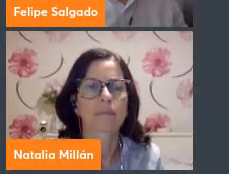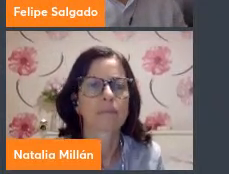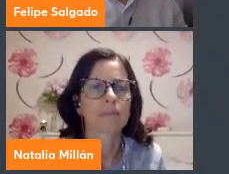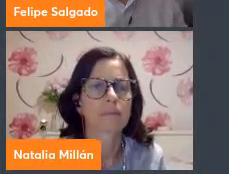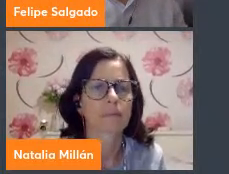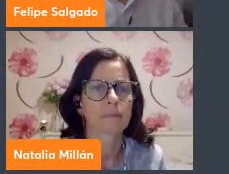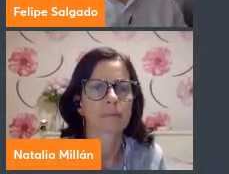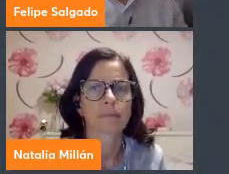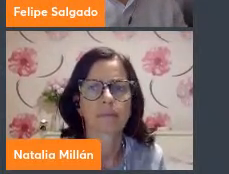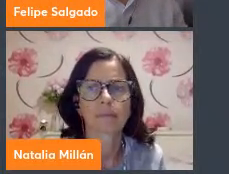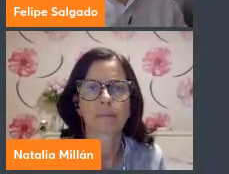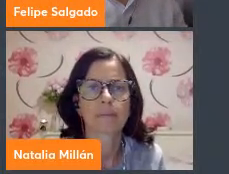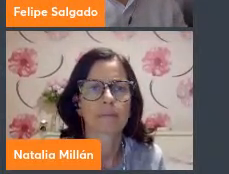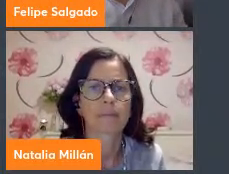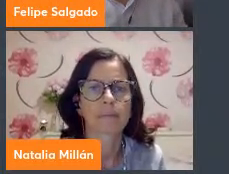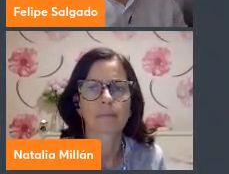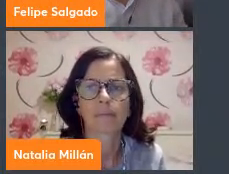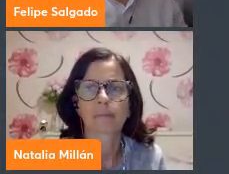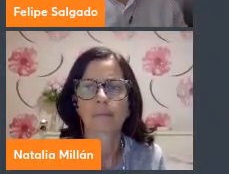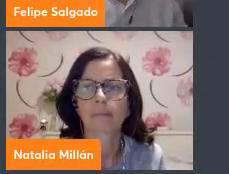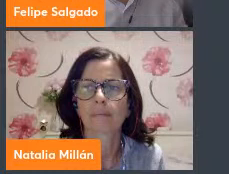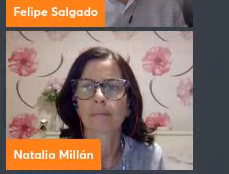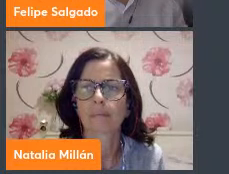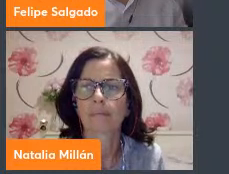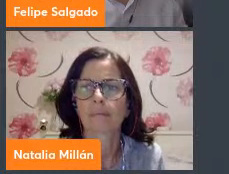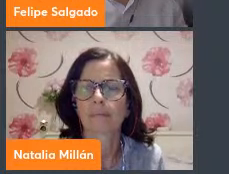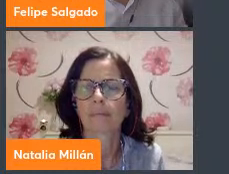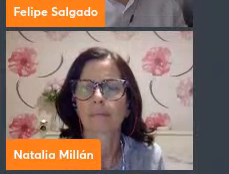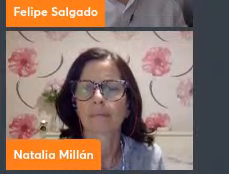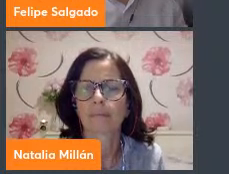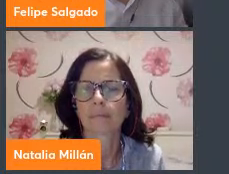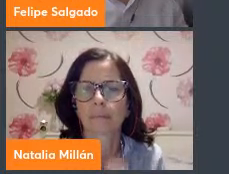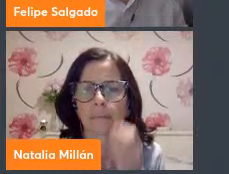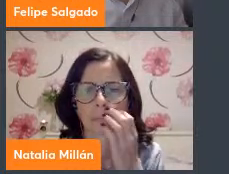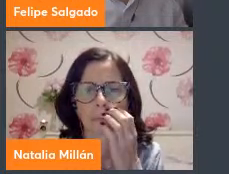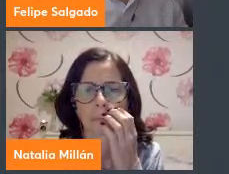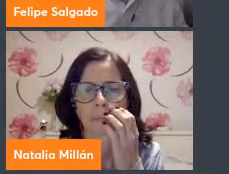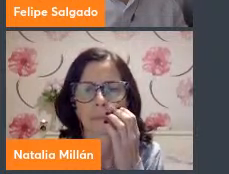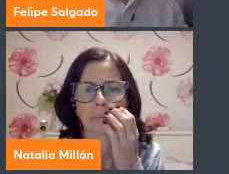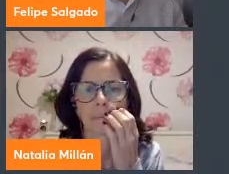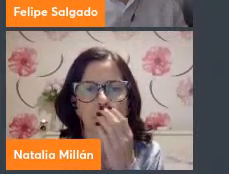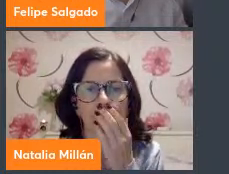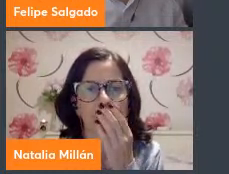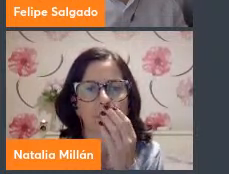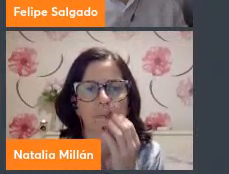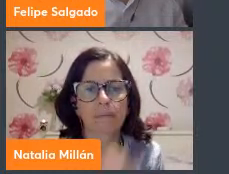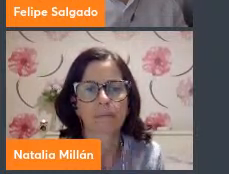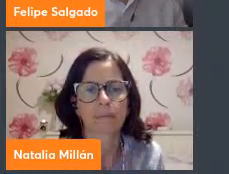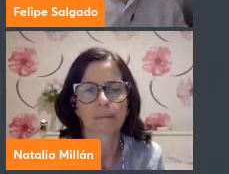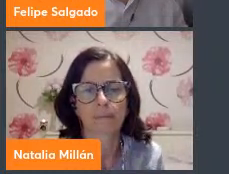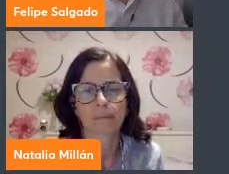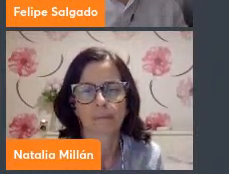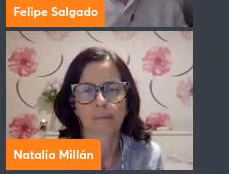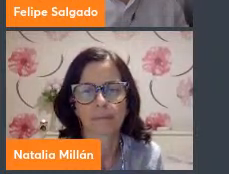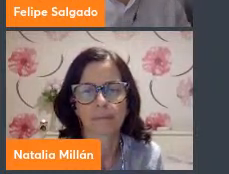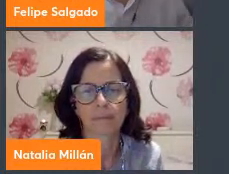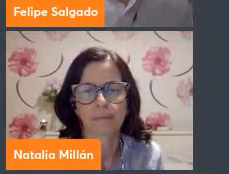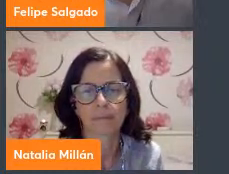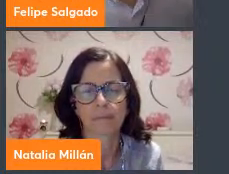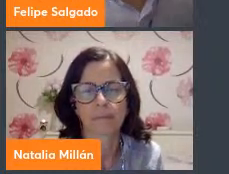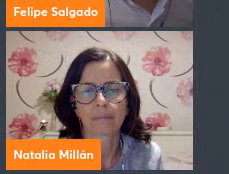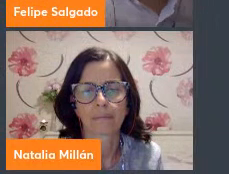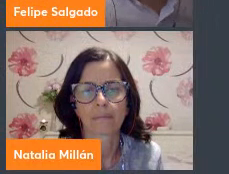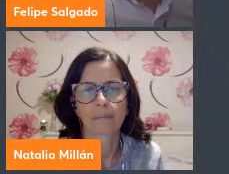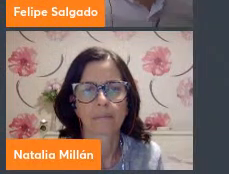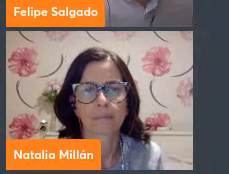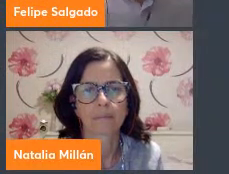latinoamericanos, creo que aquí están puestos algunos de los mayores desafíos. En materia de formación no solo podemos pensar en formar a nuestros alumnos sino